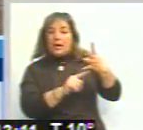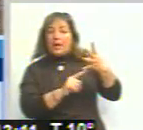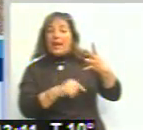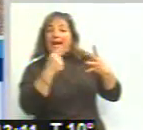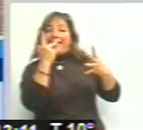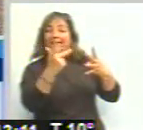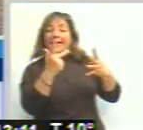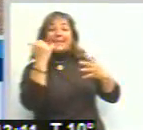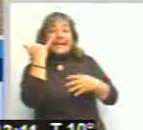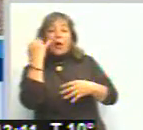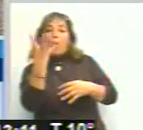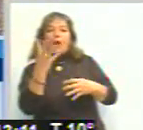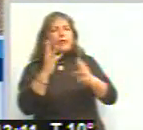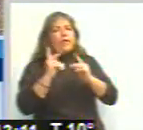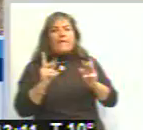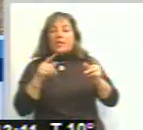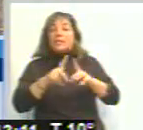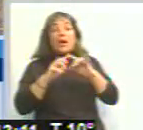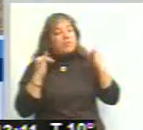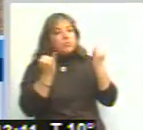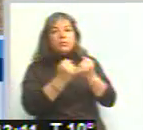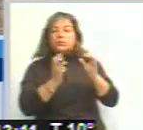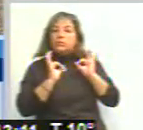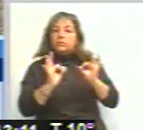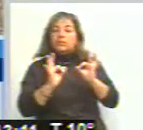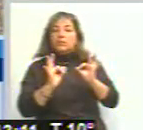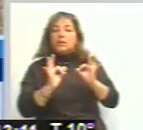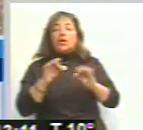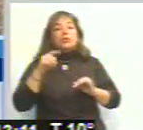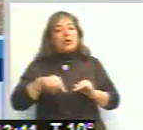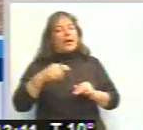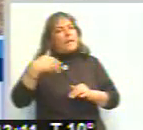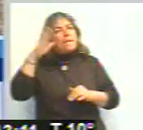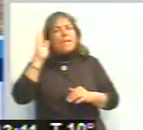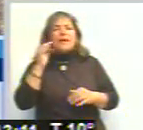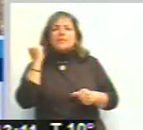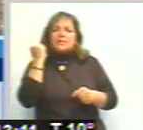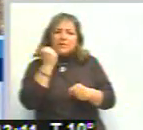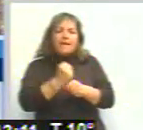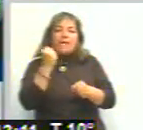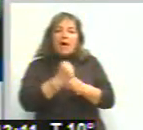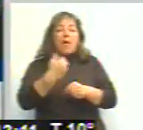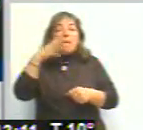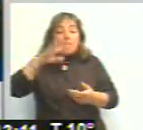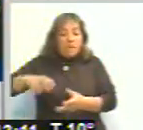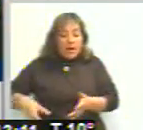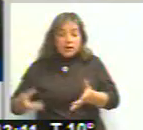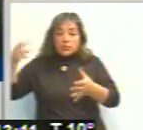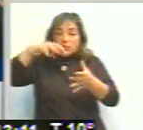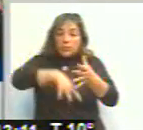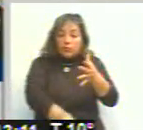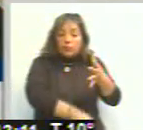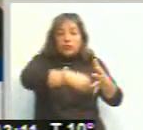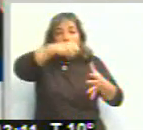las cuales están concluidas al día de la fecha. Es la que ha llevado el mayor esfuerzo, las mayores excavaciones, las